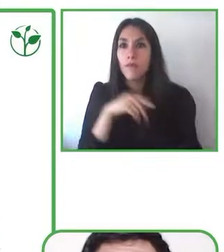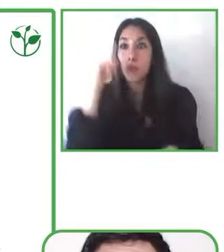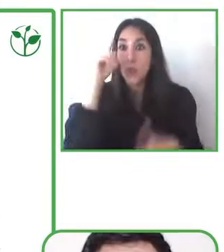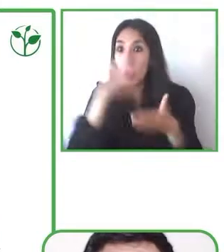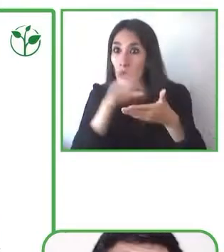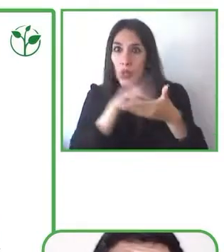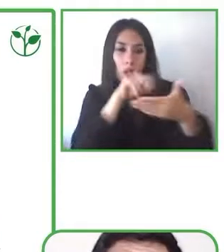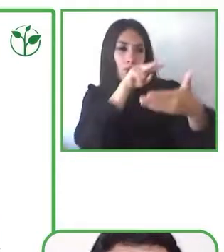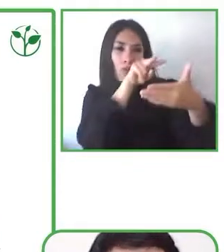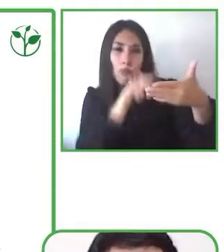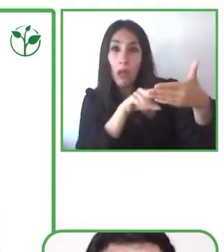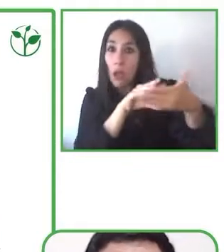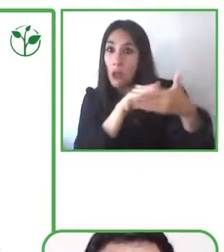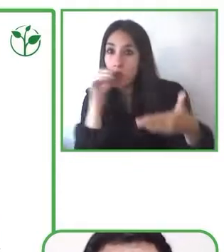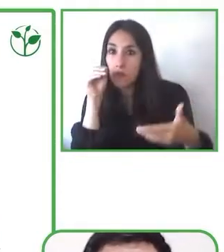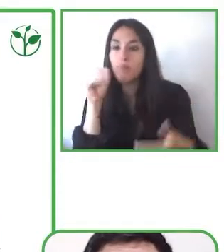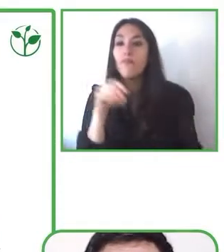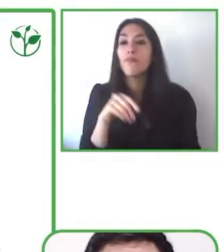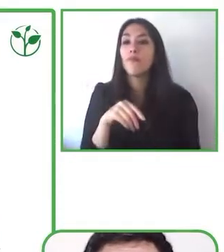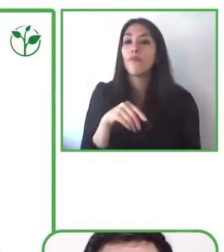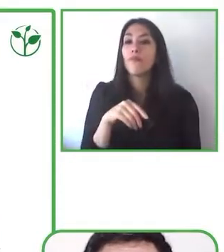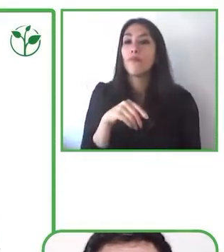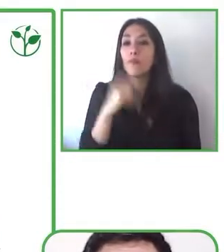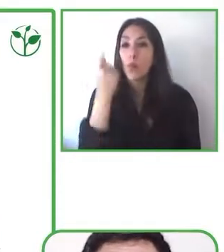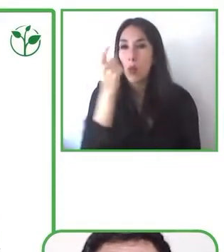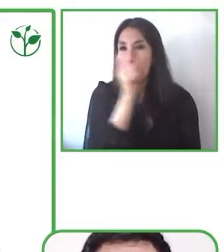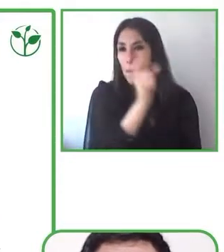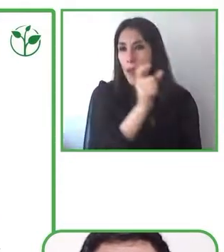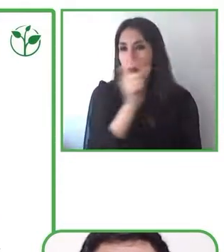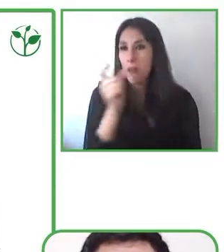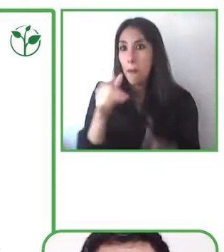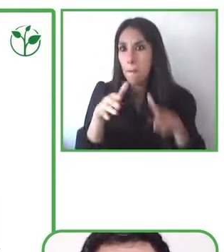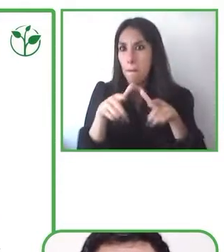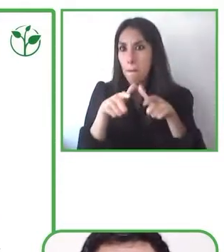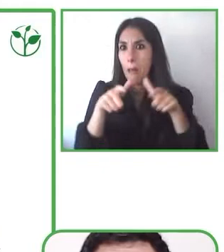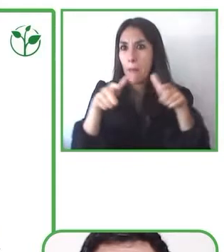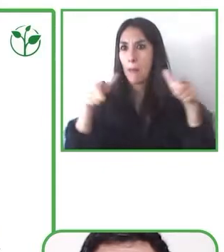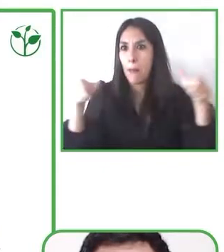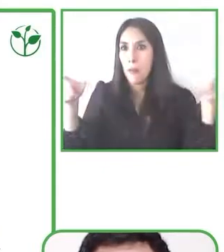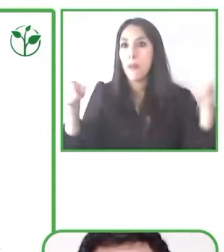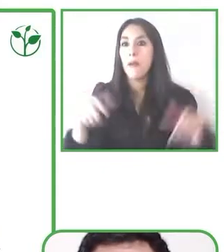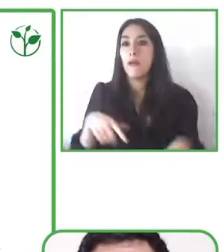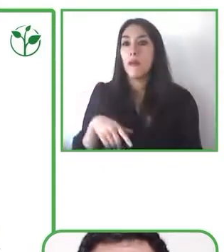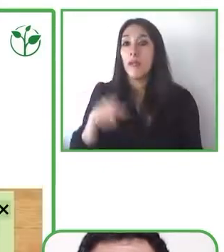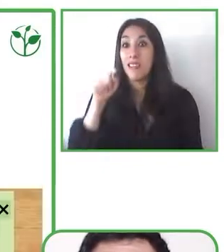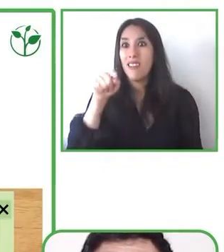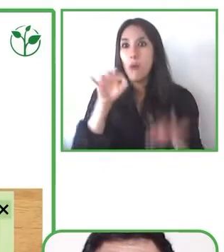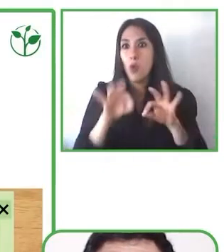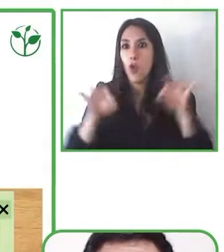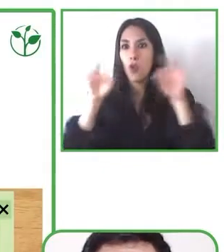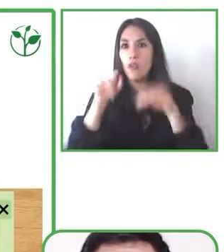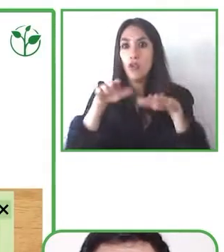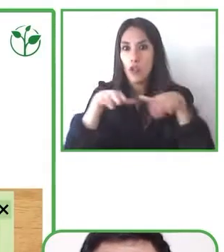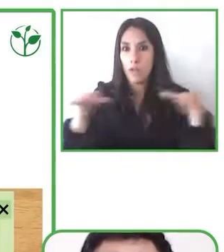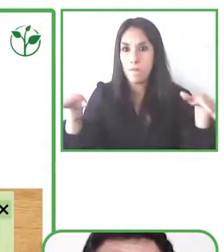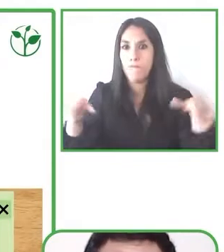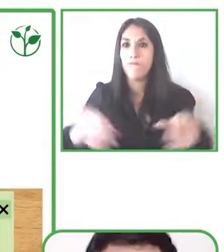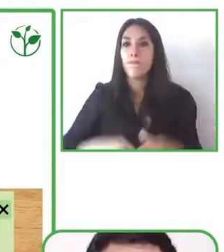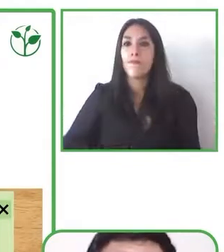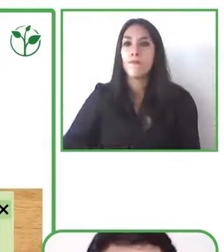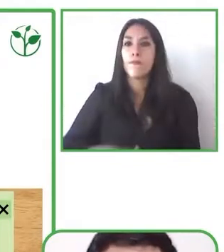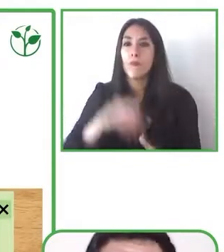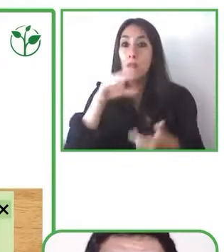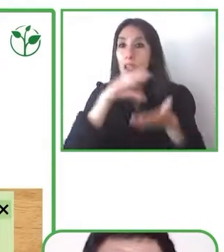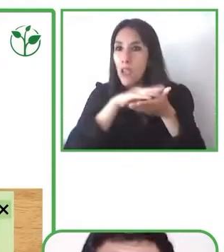de habilidades que se sabe son importantes para que los niños puedan entonces aprender a leer, y básicamente esta